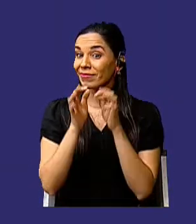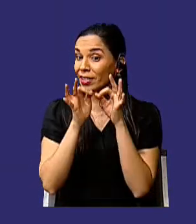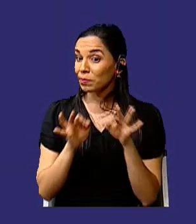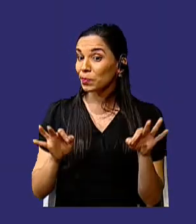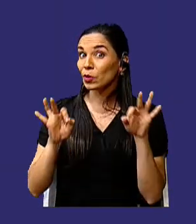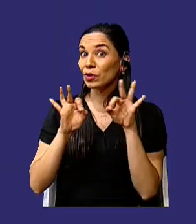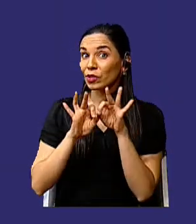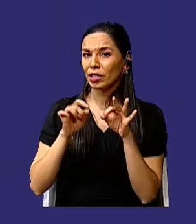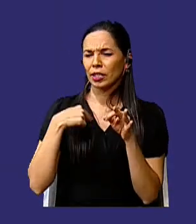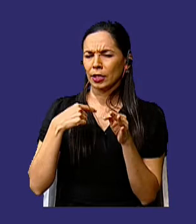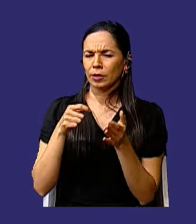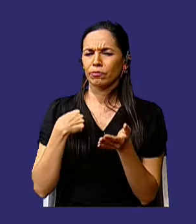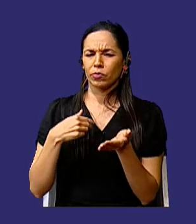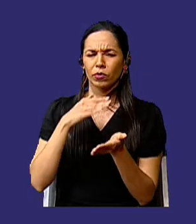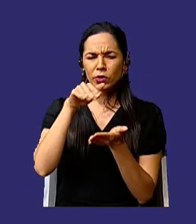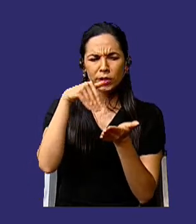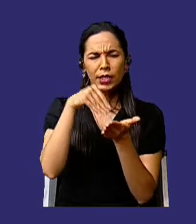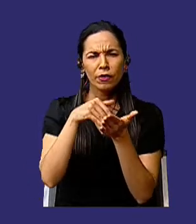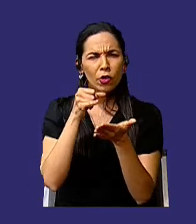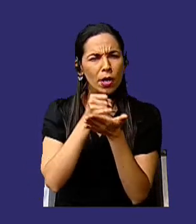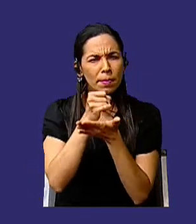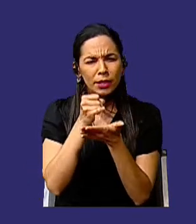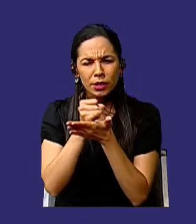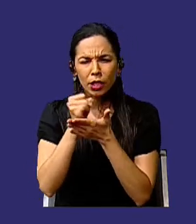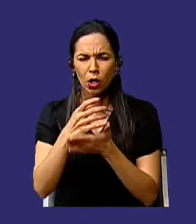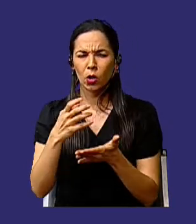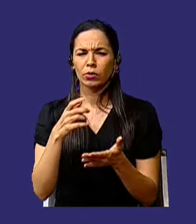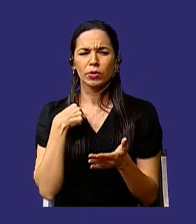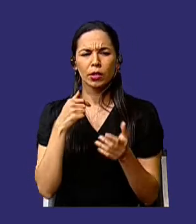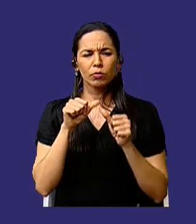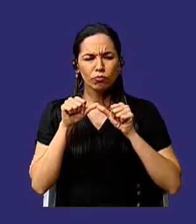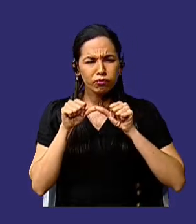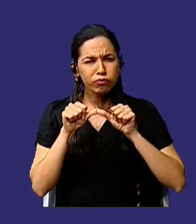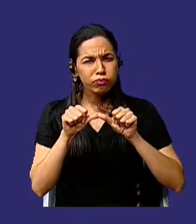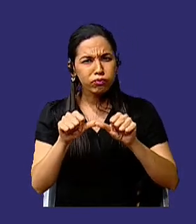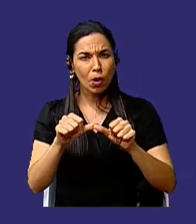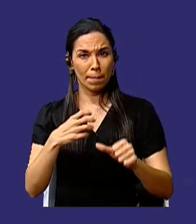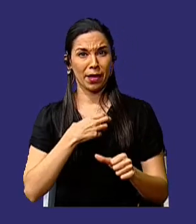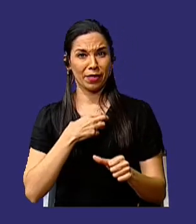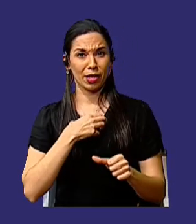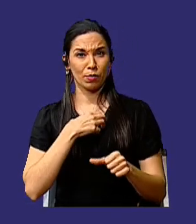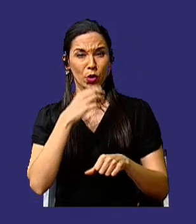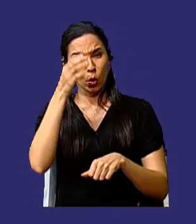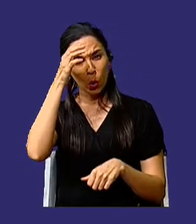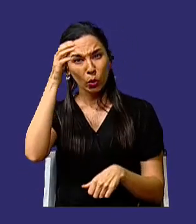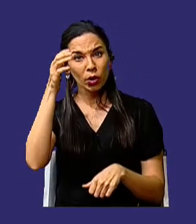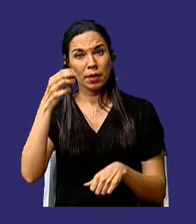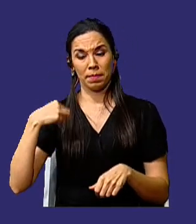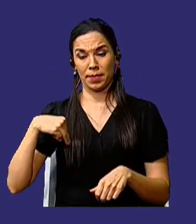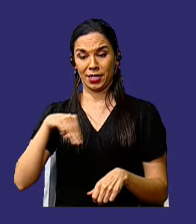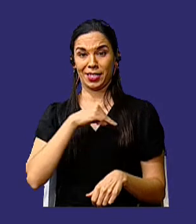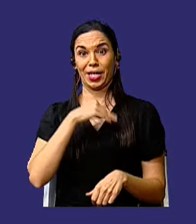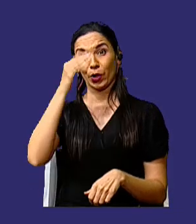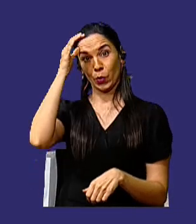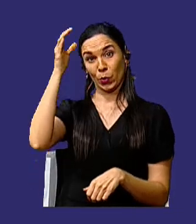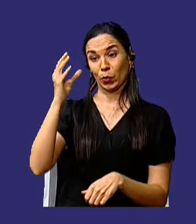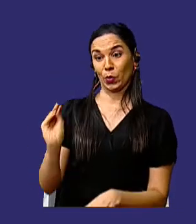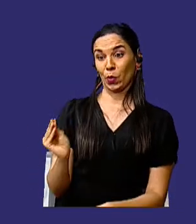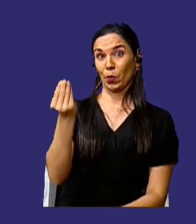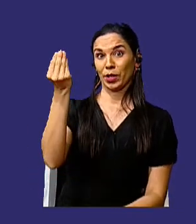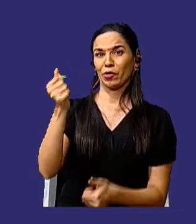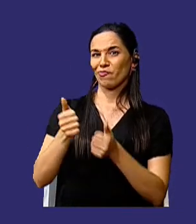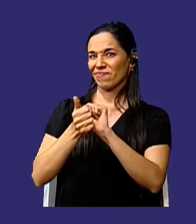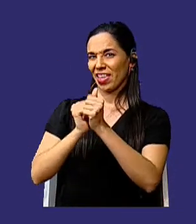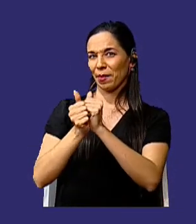trámite en el Centro de Investigación y Conservación del Patrimonio Cultural del Ministerio de Cultura, Juventud y